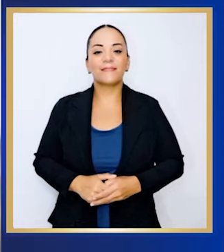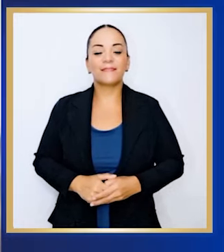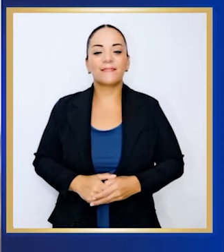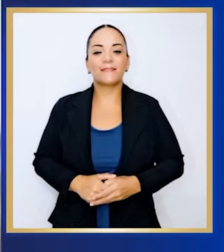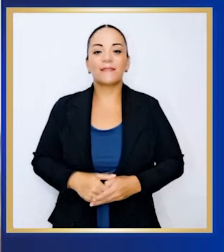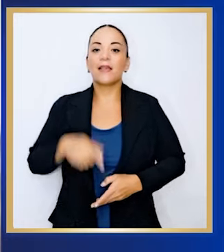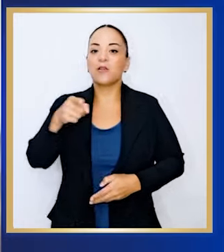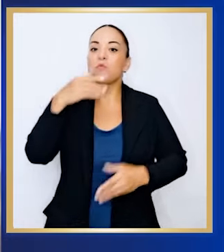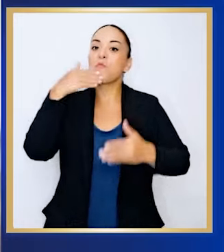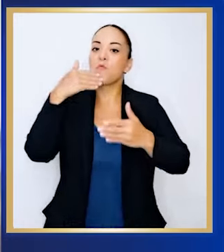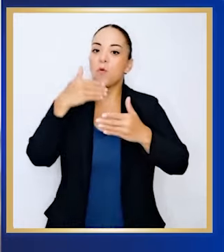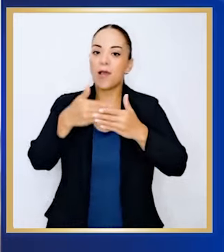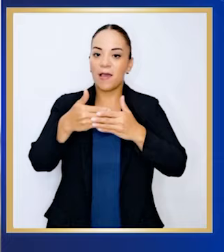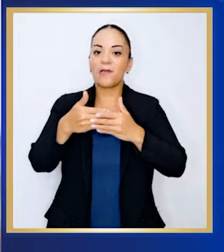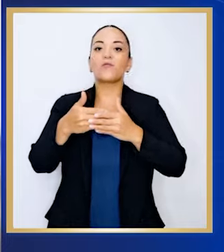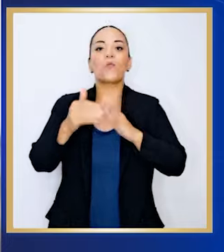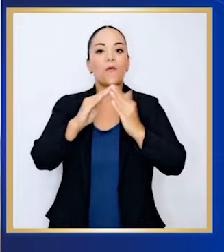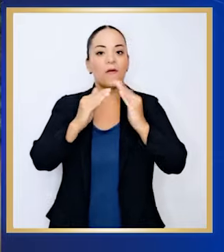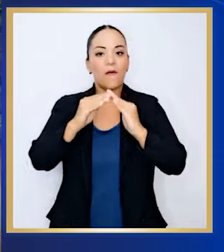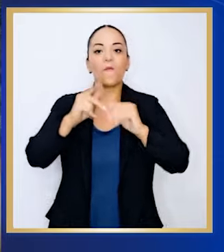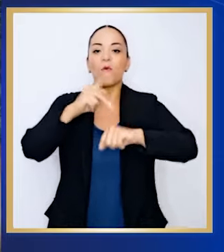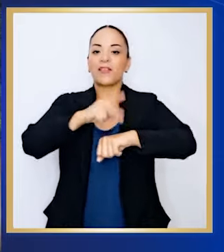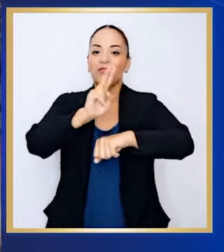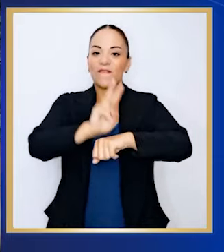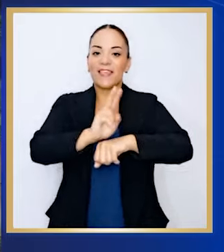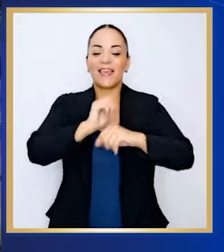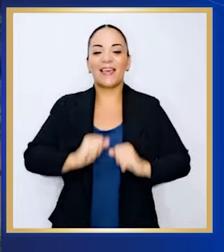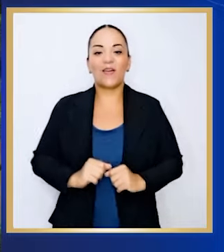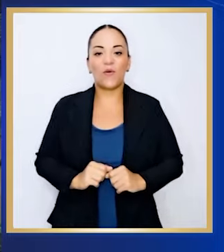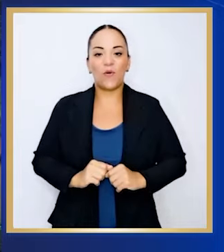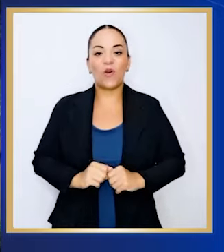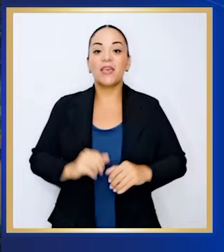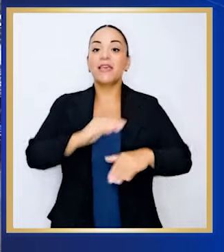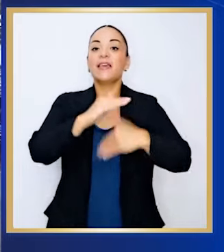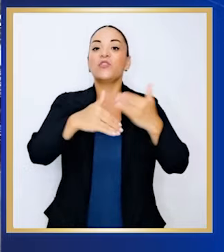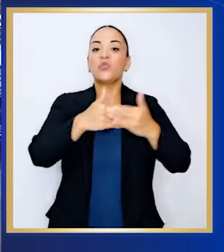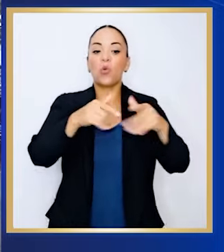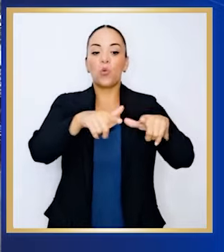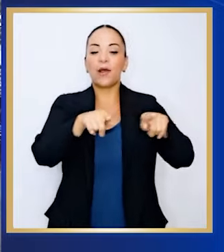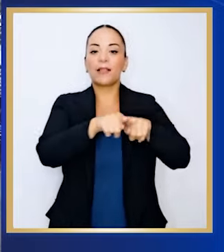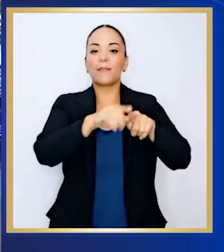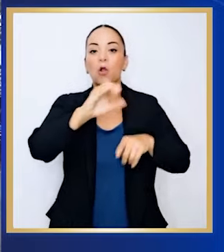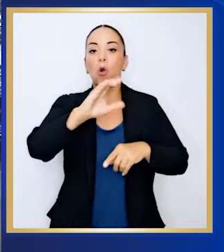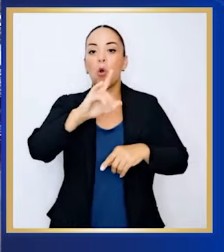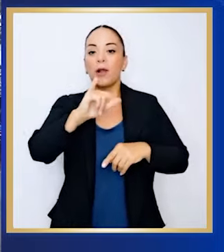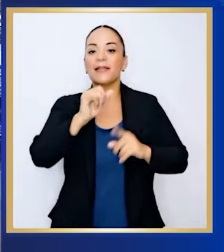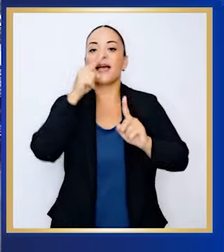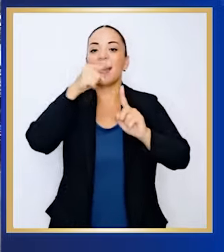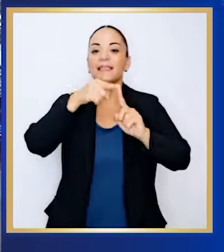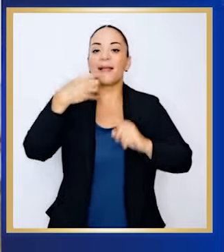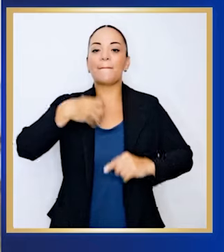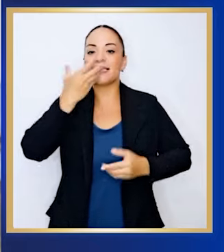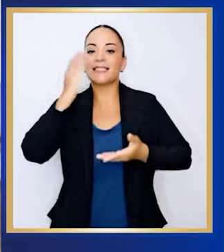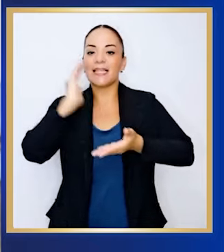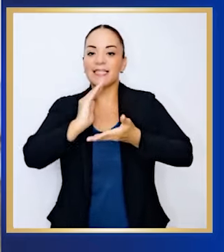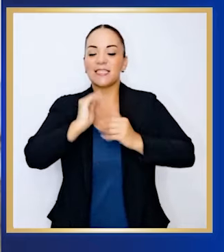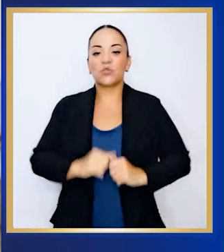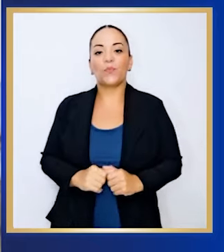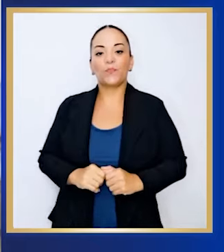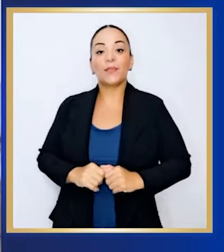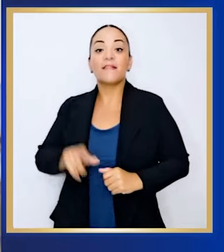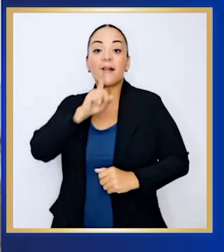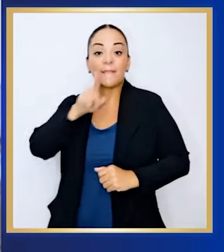Es una salvada grande para la población de Puerto Viejo y todo lo que es Cocles hasta Manzanillo. Que era